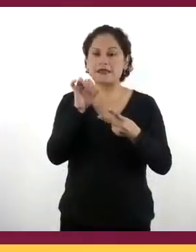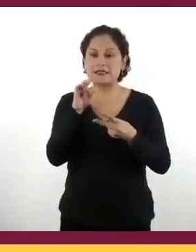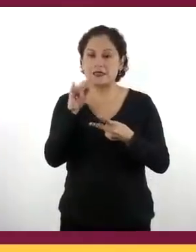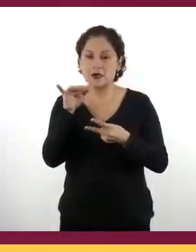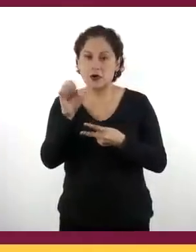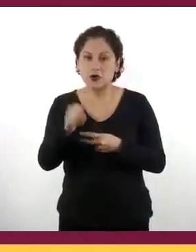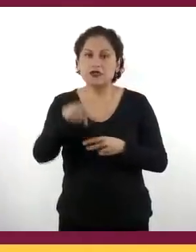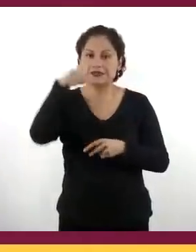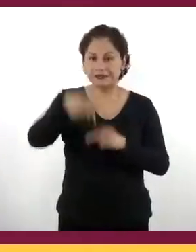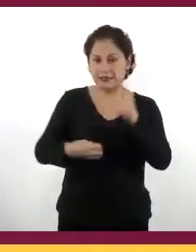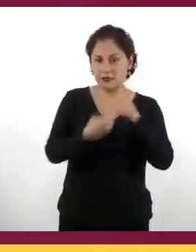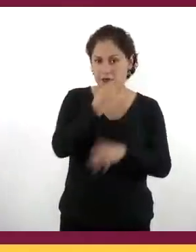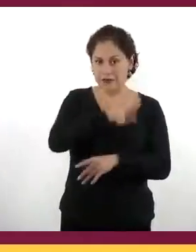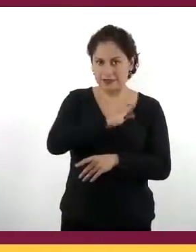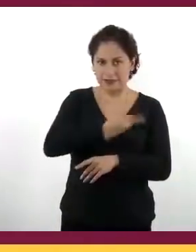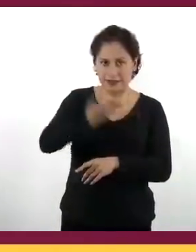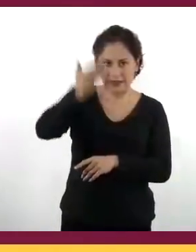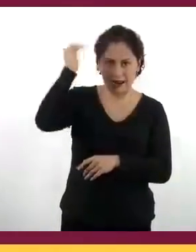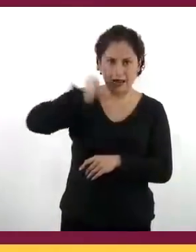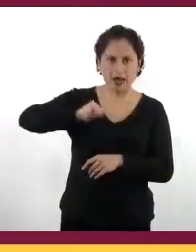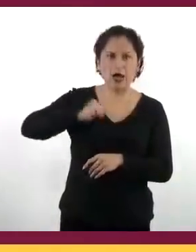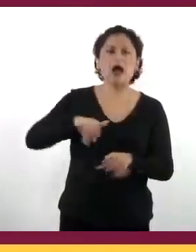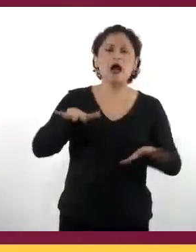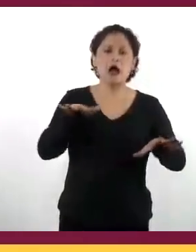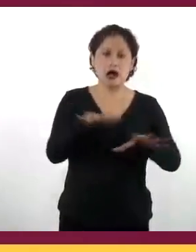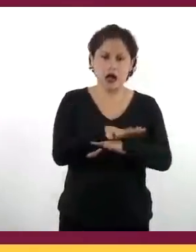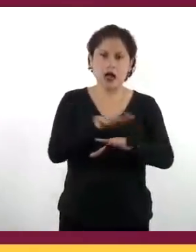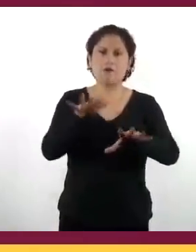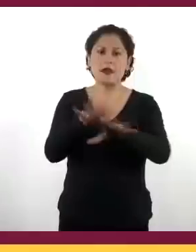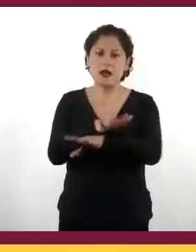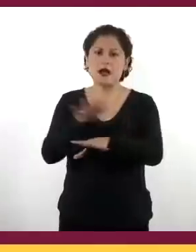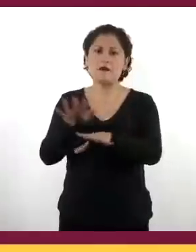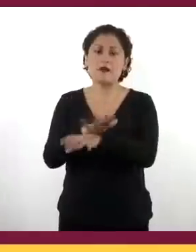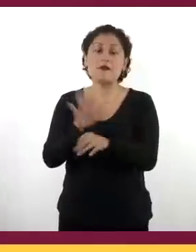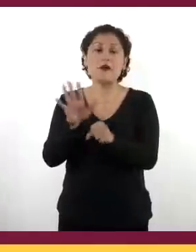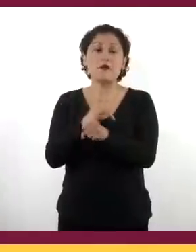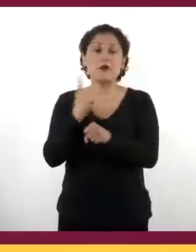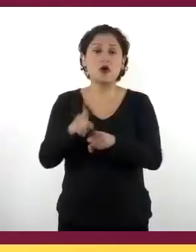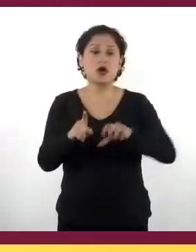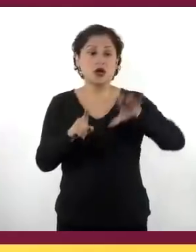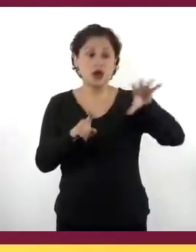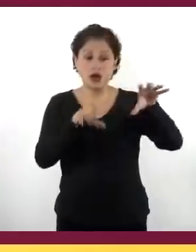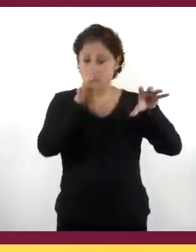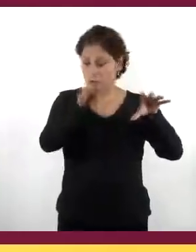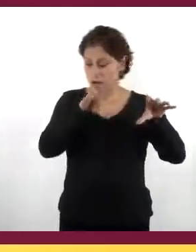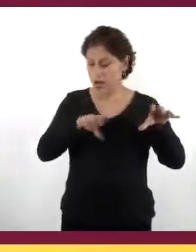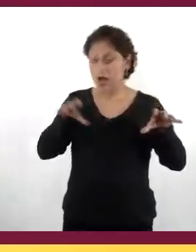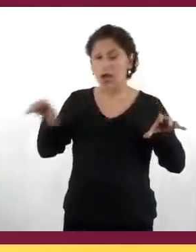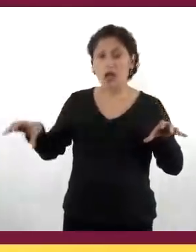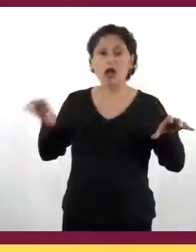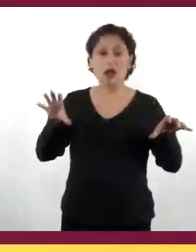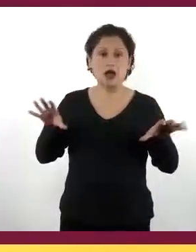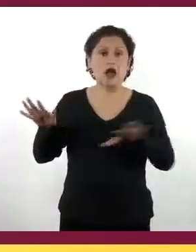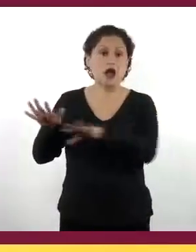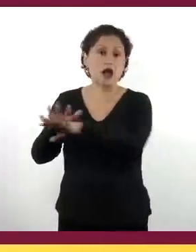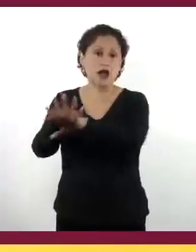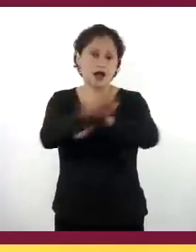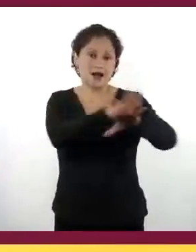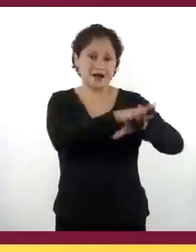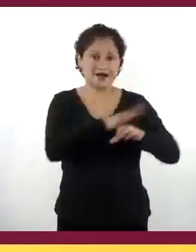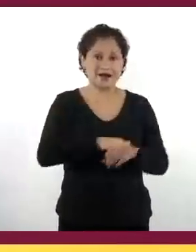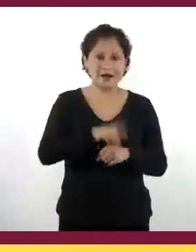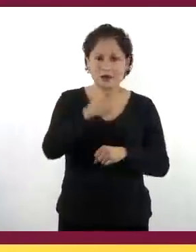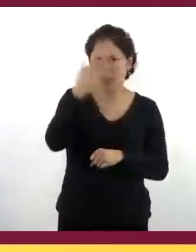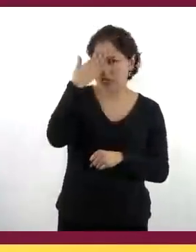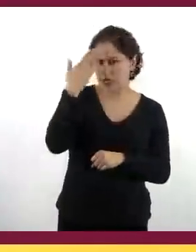sus particularidades, ya que se fue realizando con poblaciones aisladas. ¿Saben cuál era la función de los